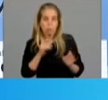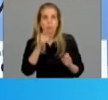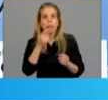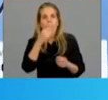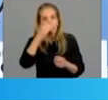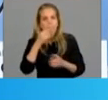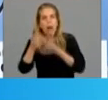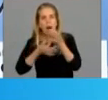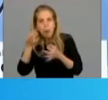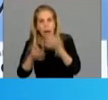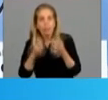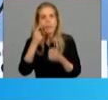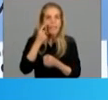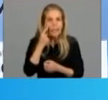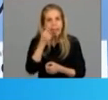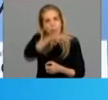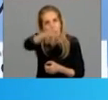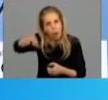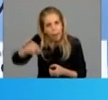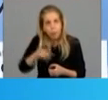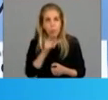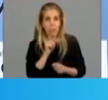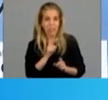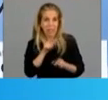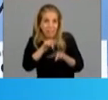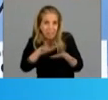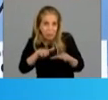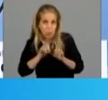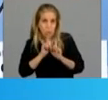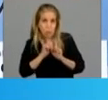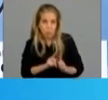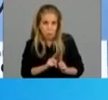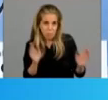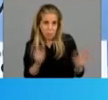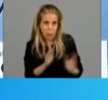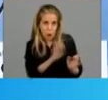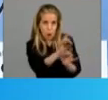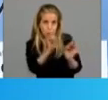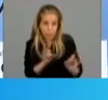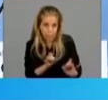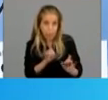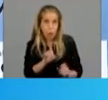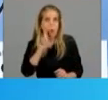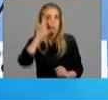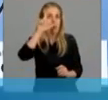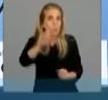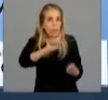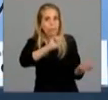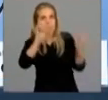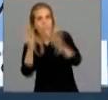intendentes, y si esto persiste, esta reducción de casos persiste, el día lunes pasaríamos a otra modalidad focalizada.